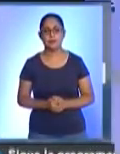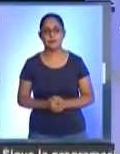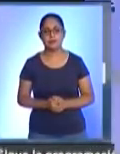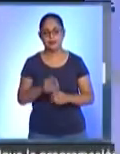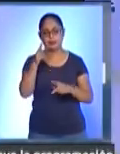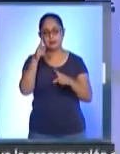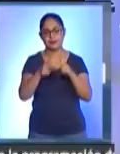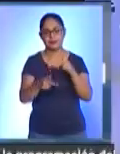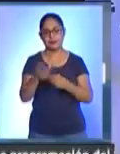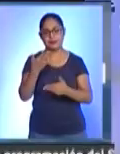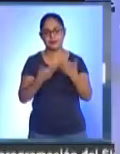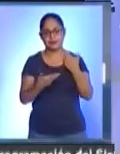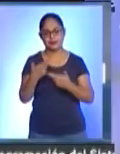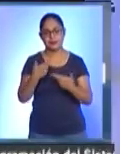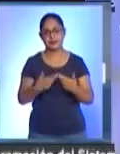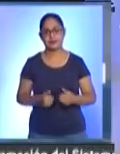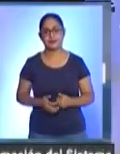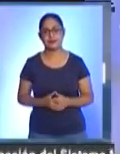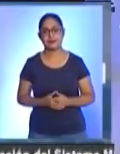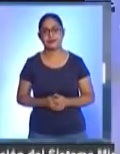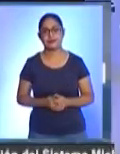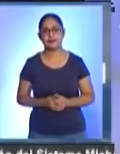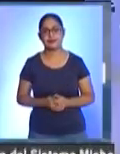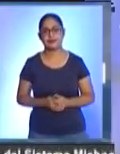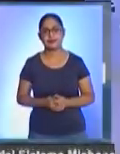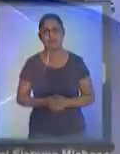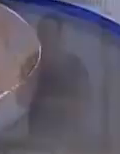Hacemos una pausa, regresamos con más.